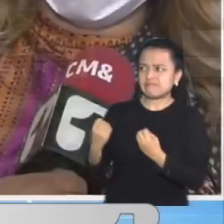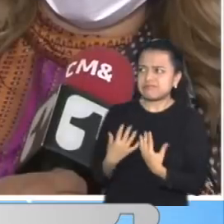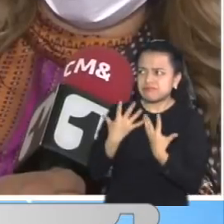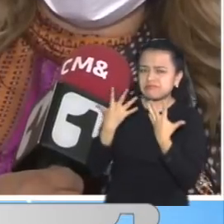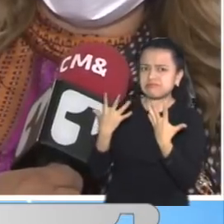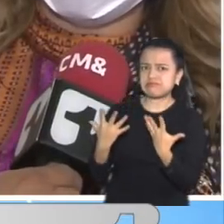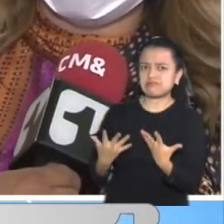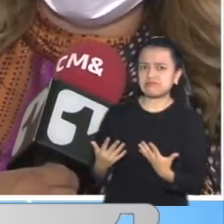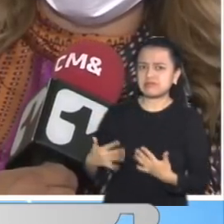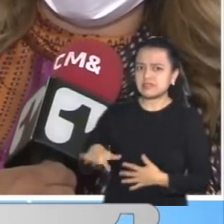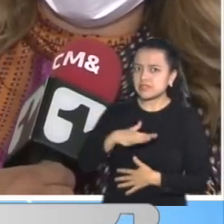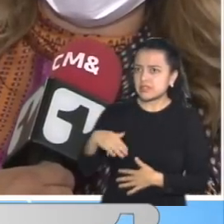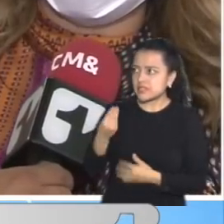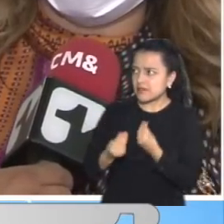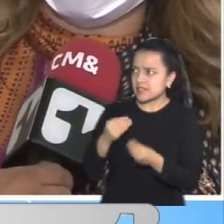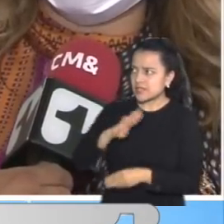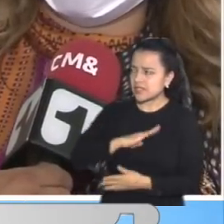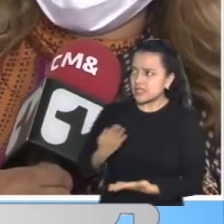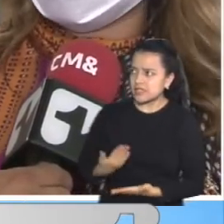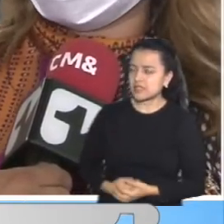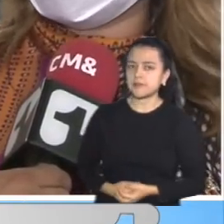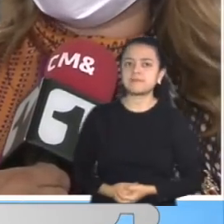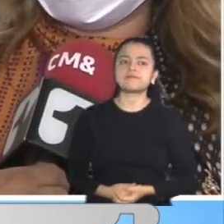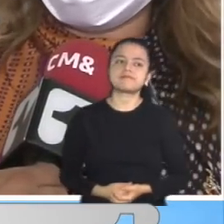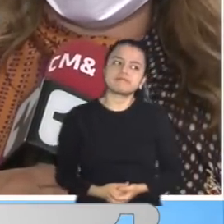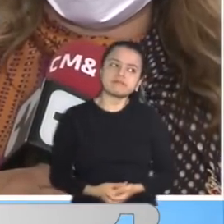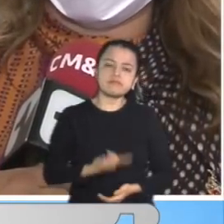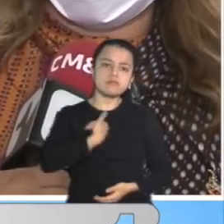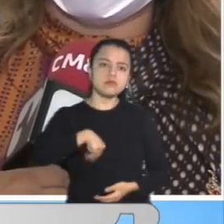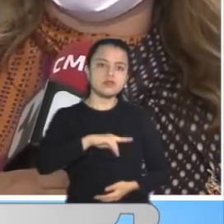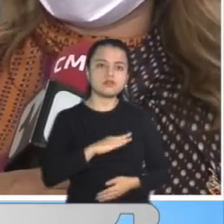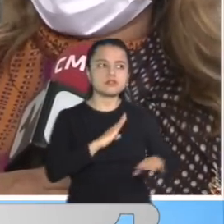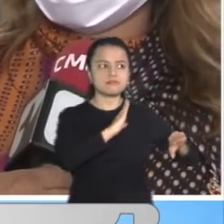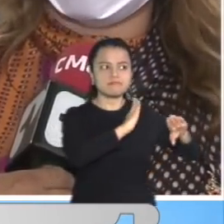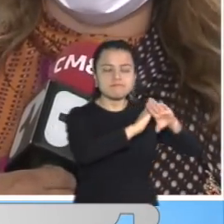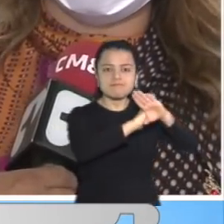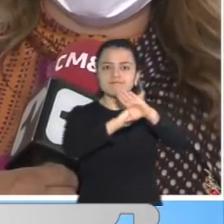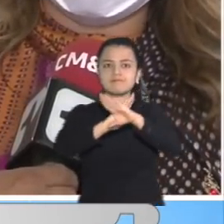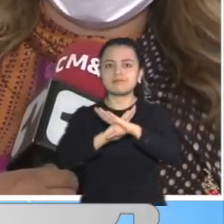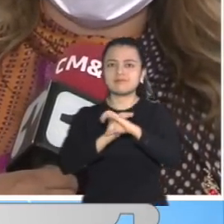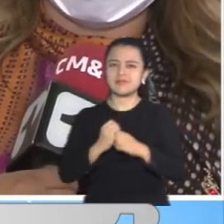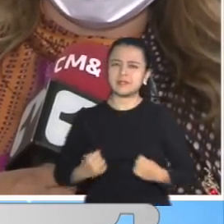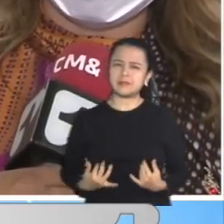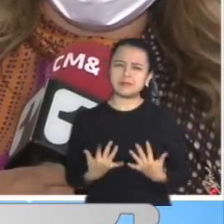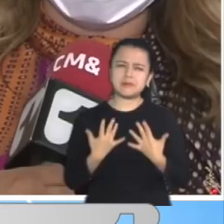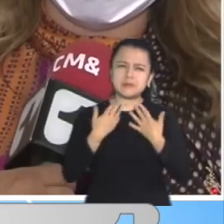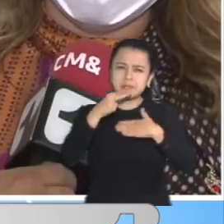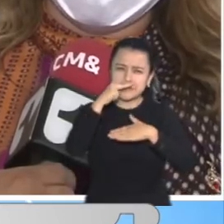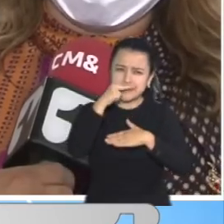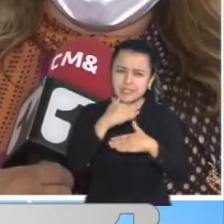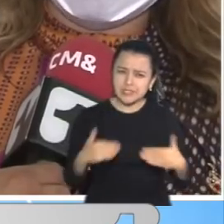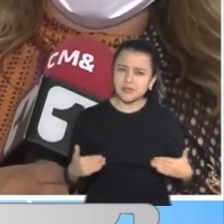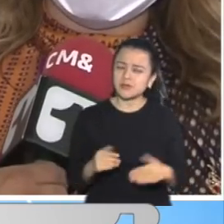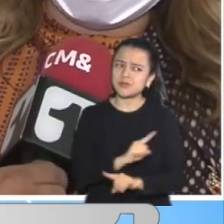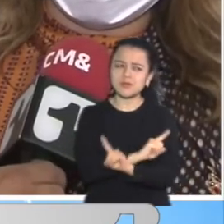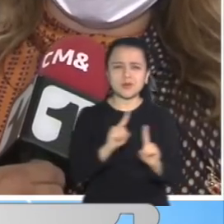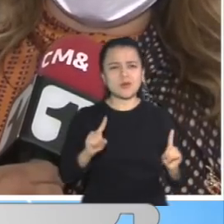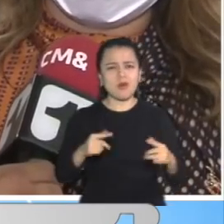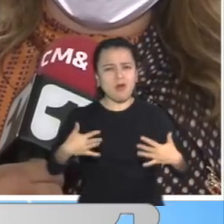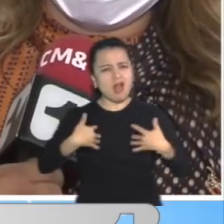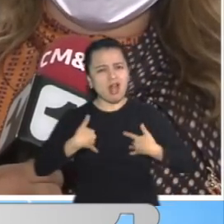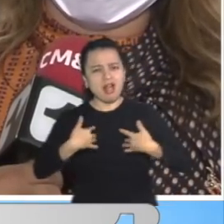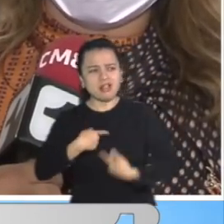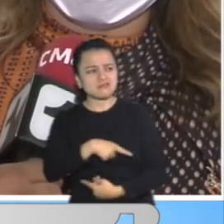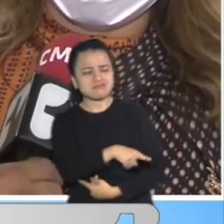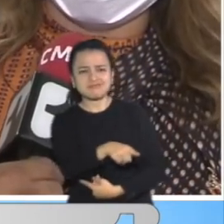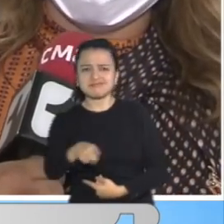no a la pólvora, llamo al debido cuidado de nuestros niños y esta medida de toque de queda también es para evitar que sigan siendo los niños estas víctimas